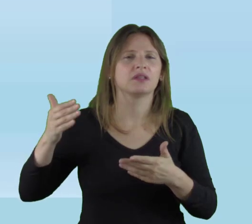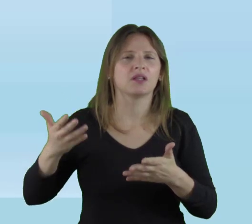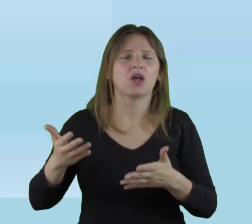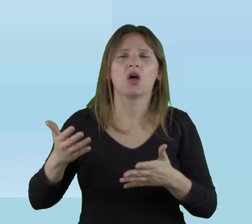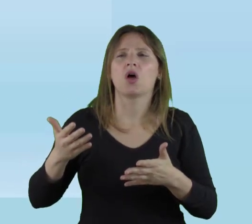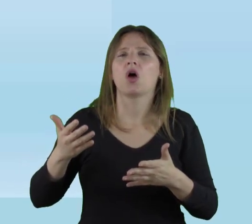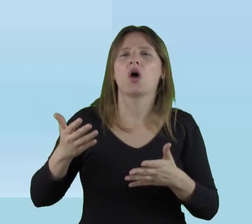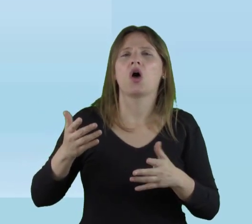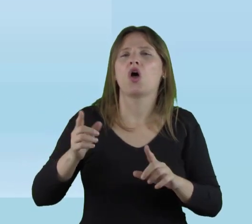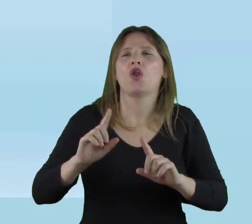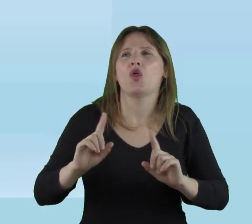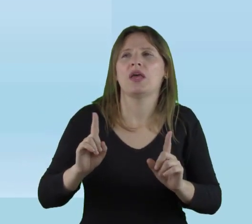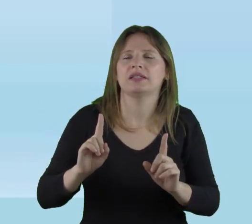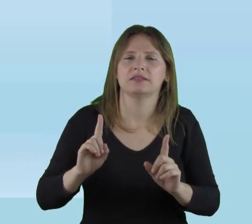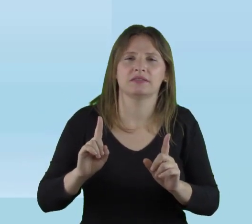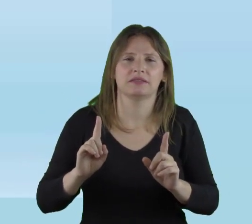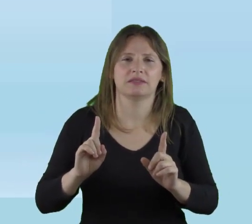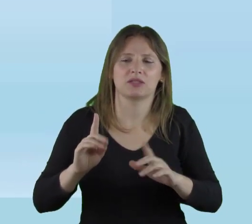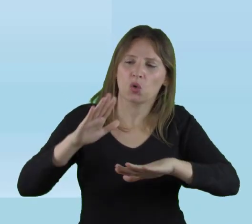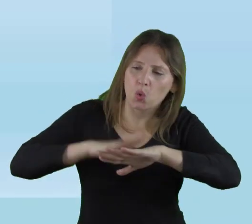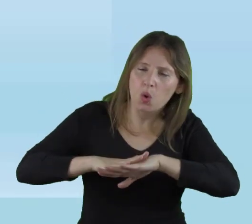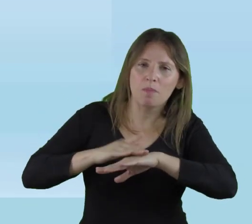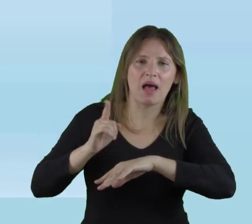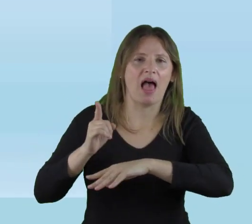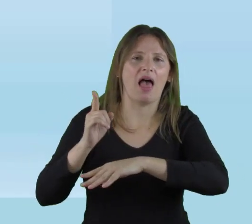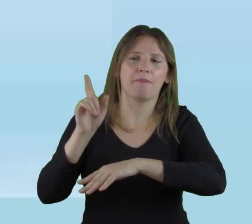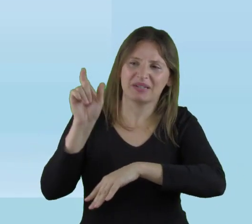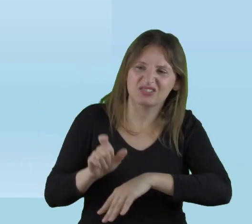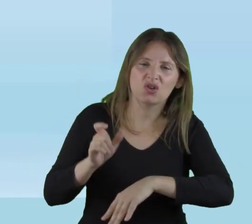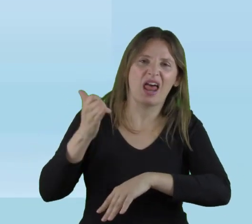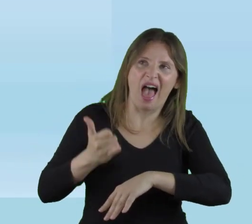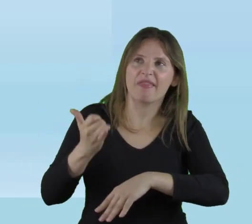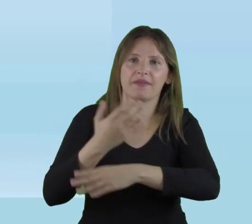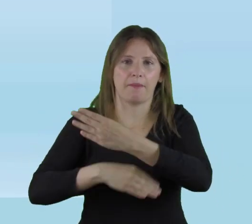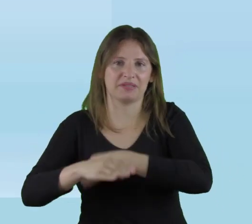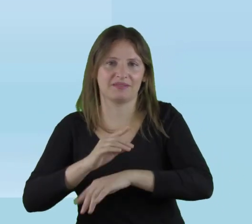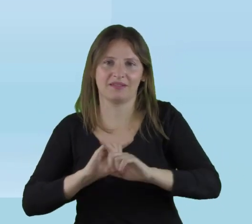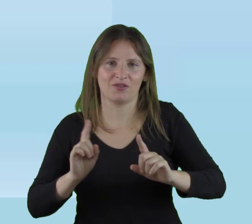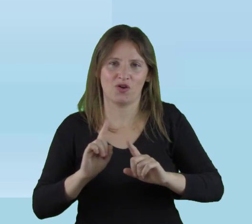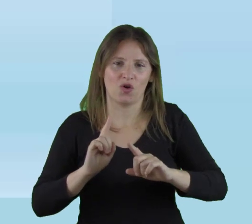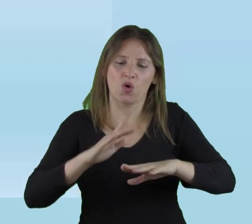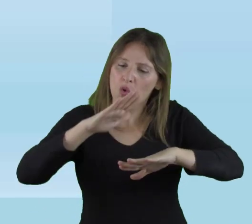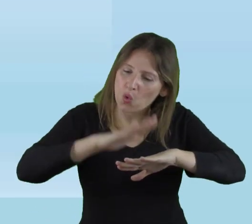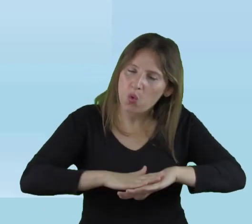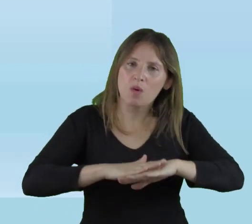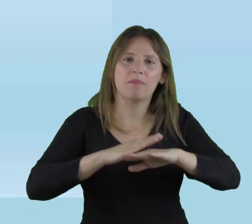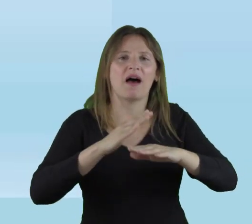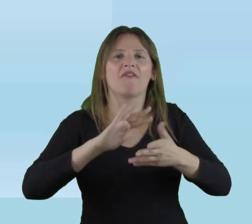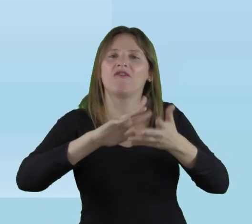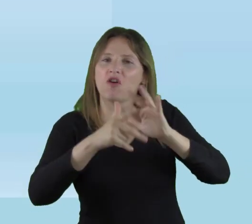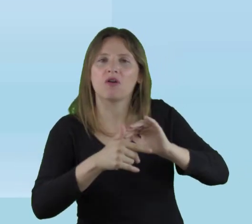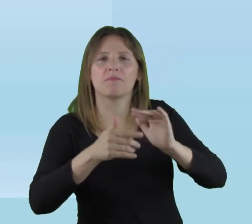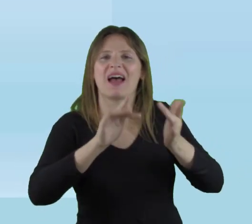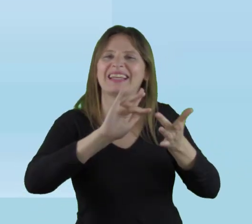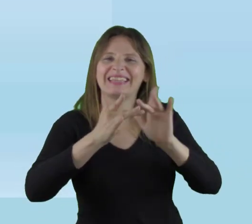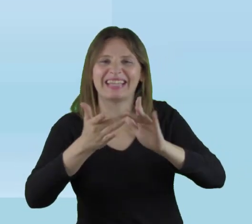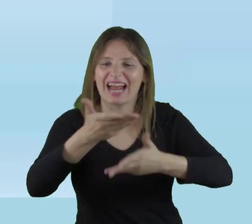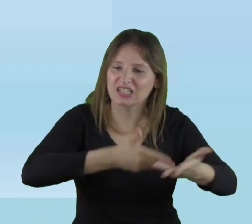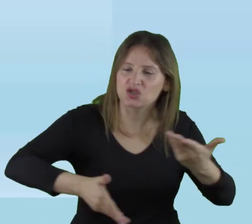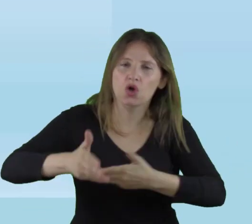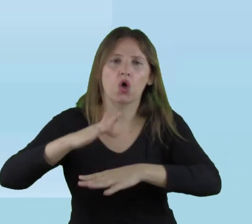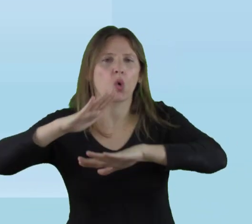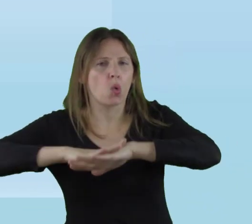pues su origen no está en la discapacidad. Su origen está en las interacciones,